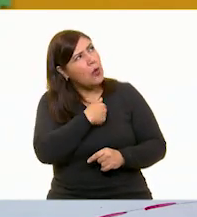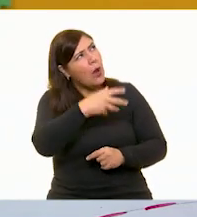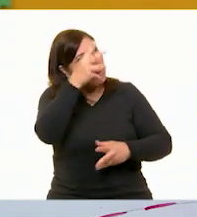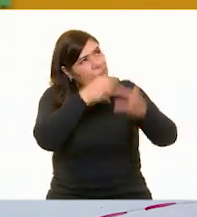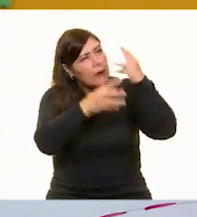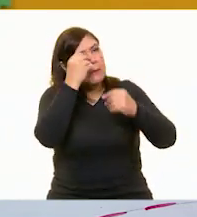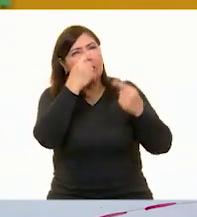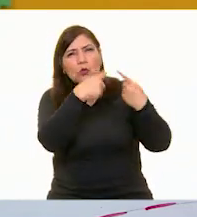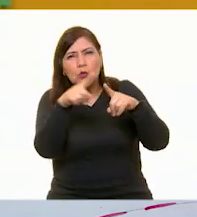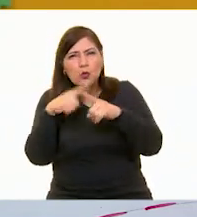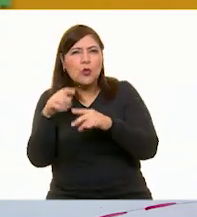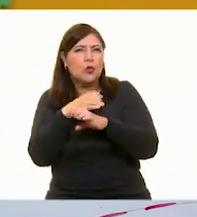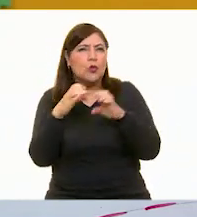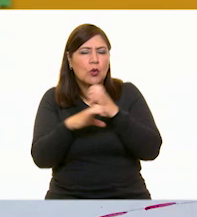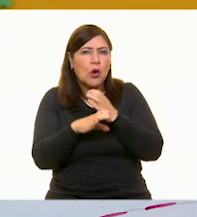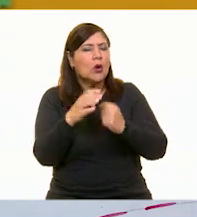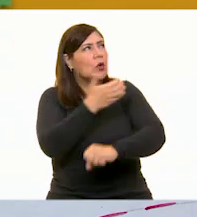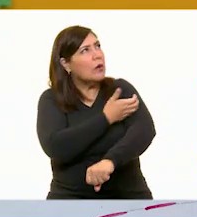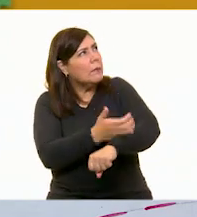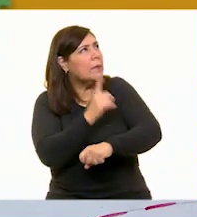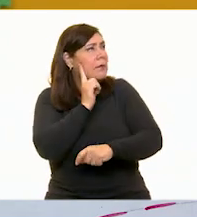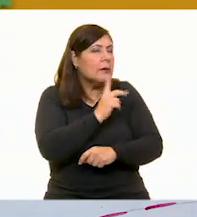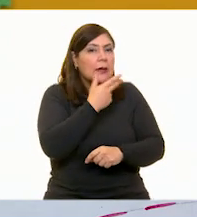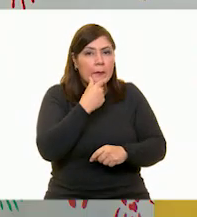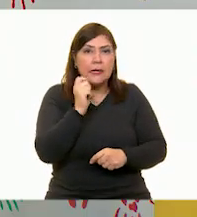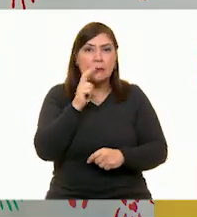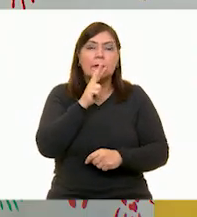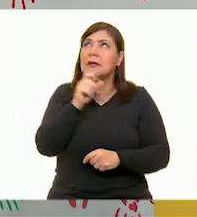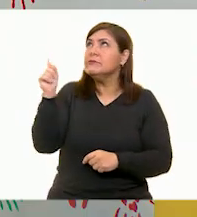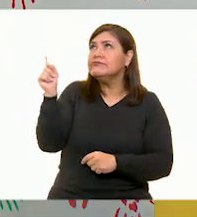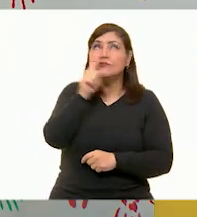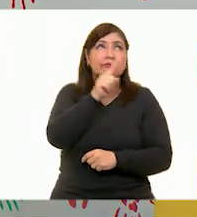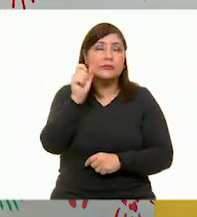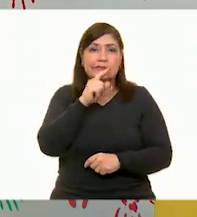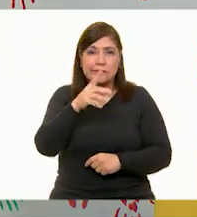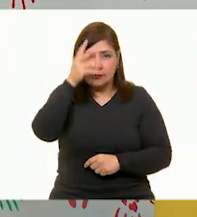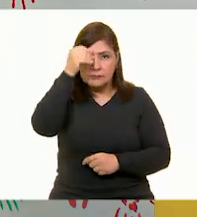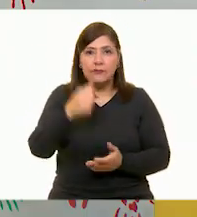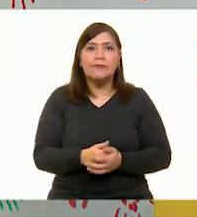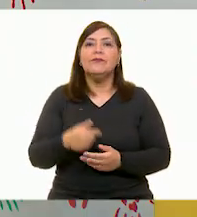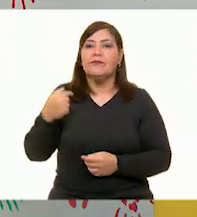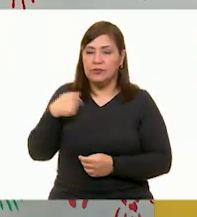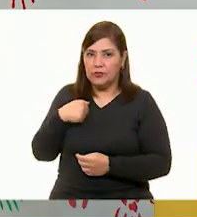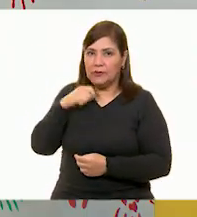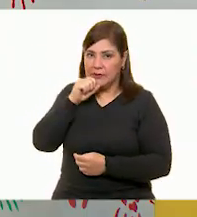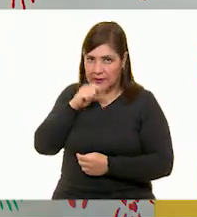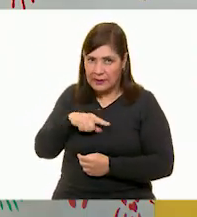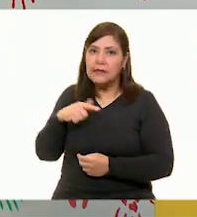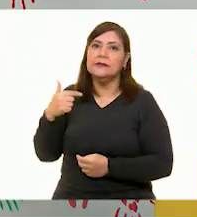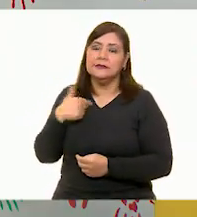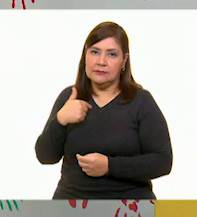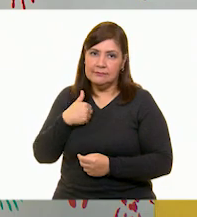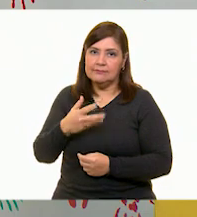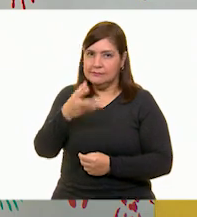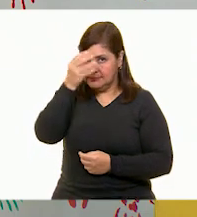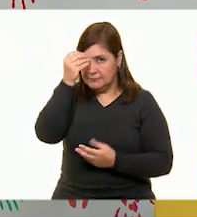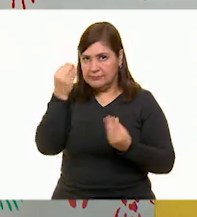mis compañeras y compañeros y también de ustedes. Yo también, Panchito. Definitivamente también he aprendido mucho.